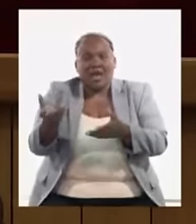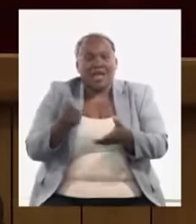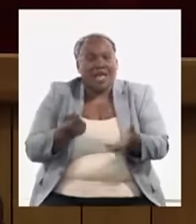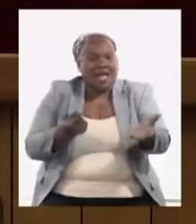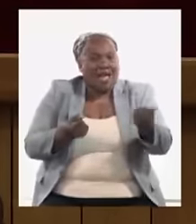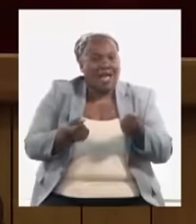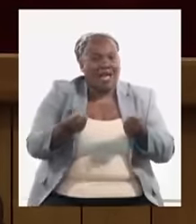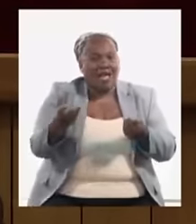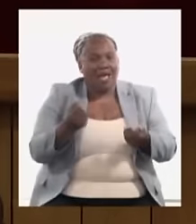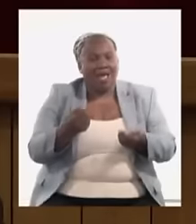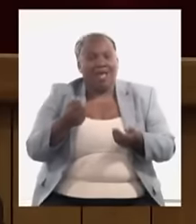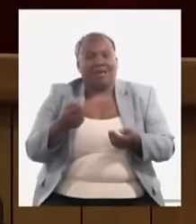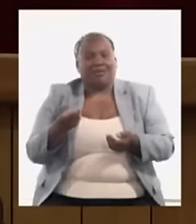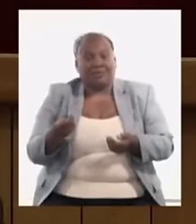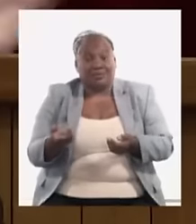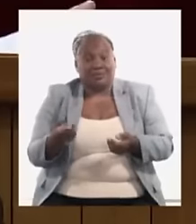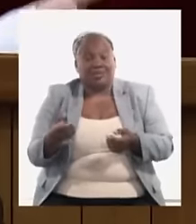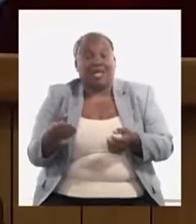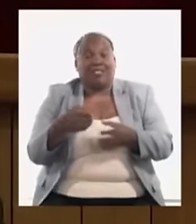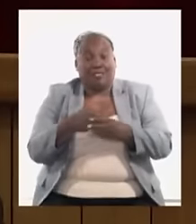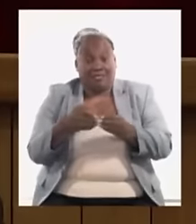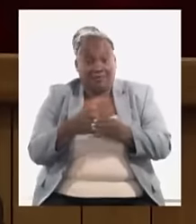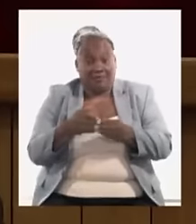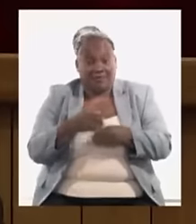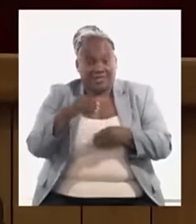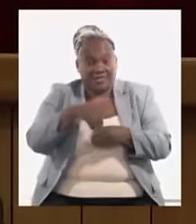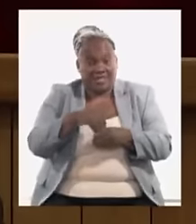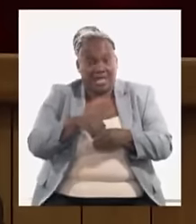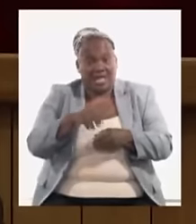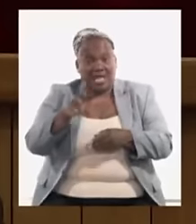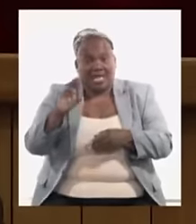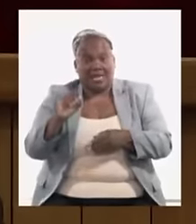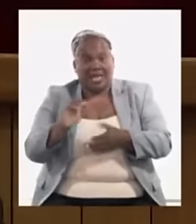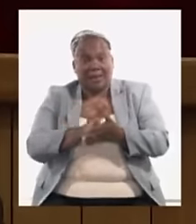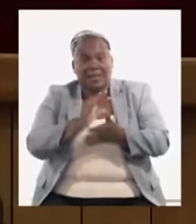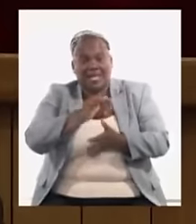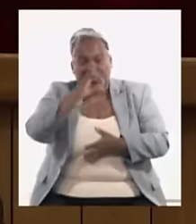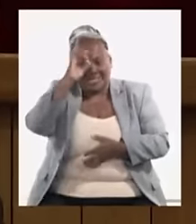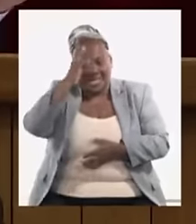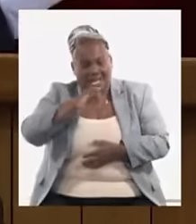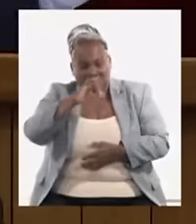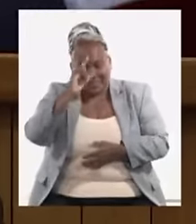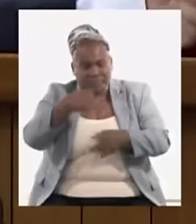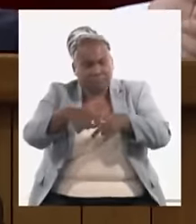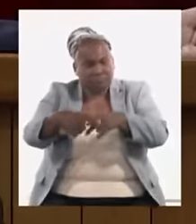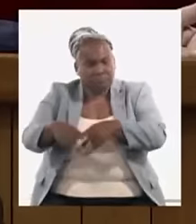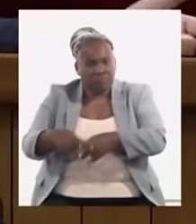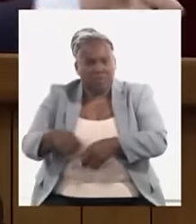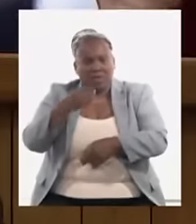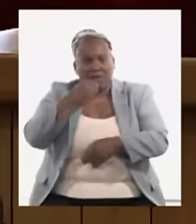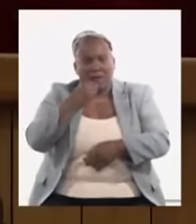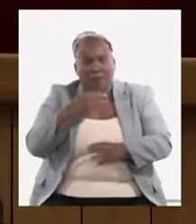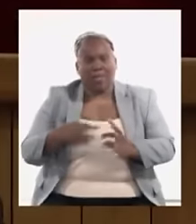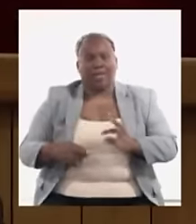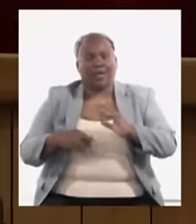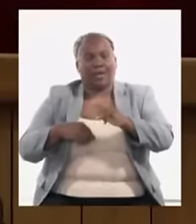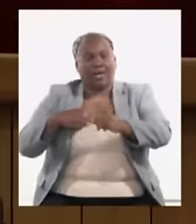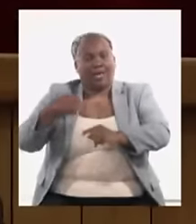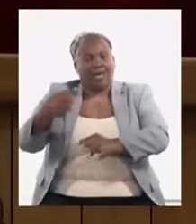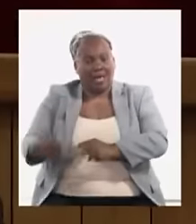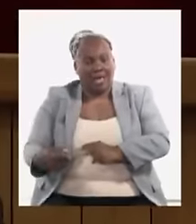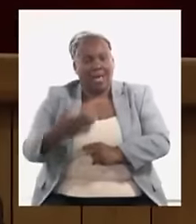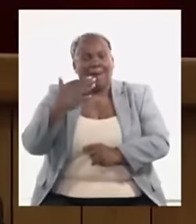incrementar un grupo de divisas dentro de ellos remesas etcétera otros ingresos del exterior para poderlos revertir en